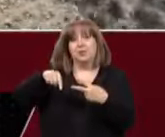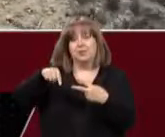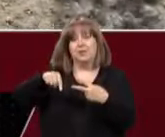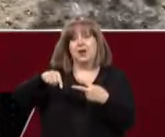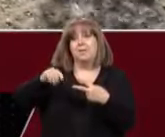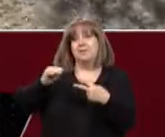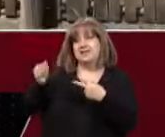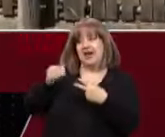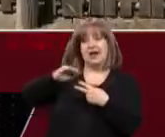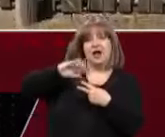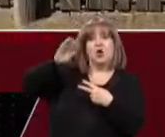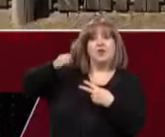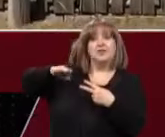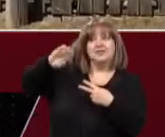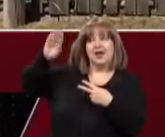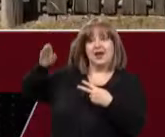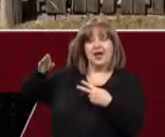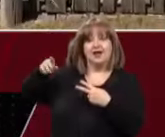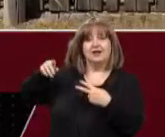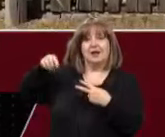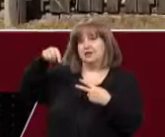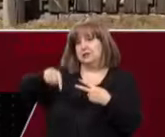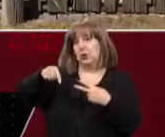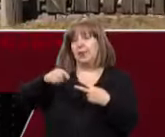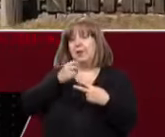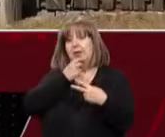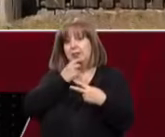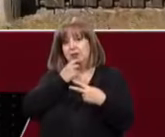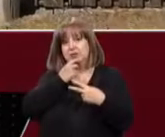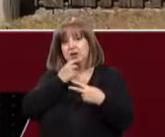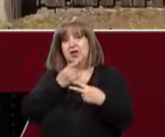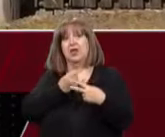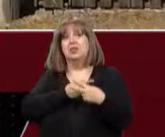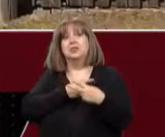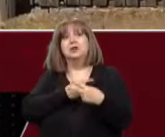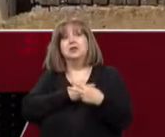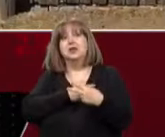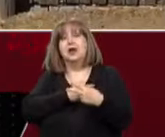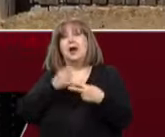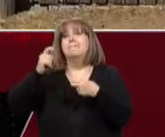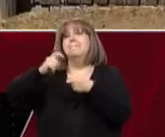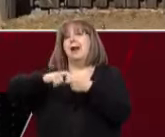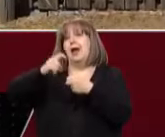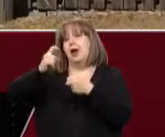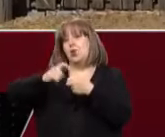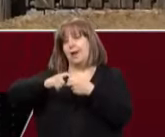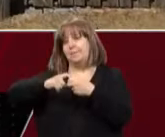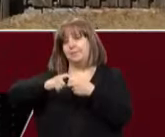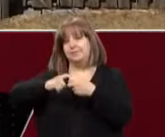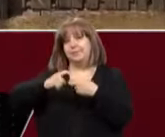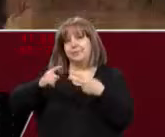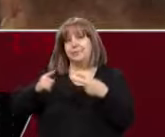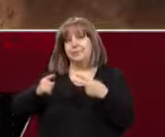cordillera, en el sur de la provincia de Mendoza, principalmente en el departamento de Malabue. ¿Y los